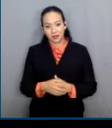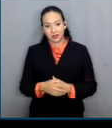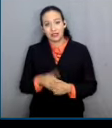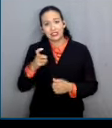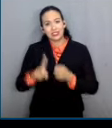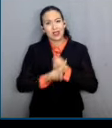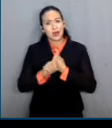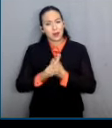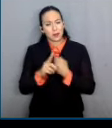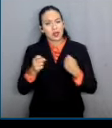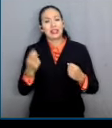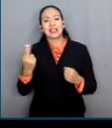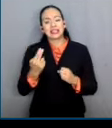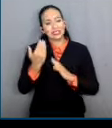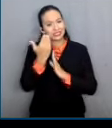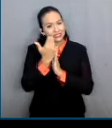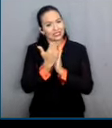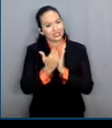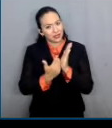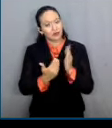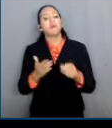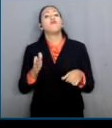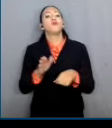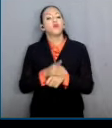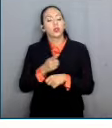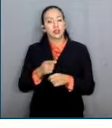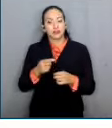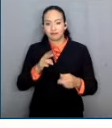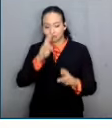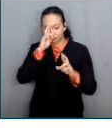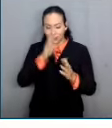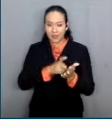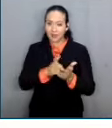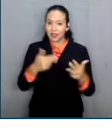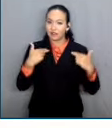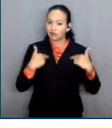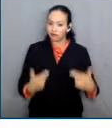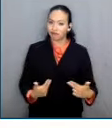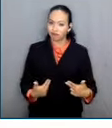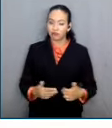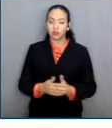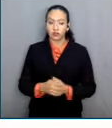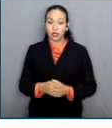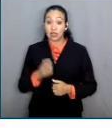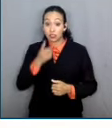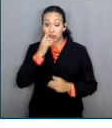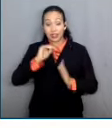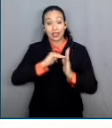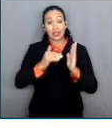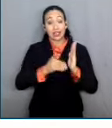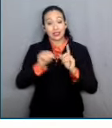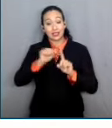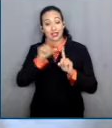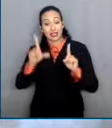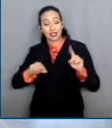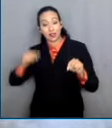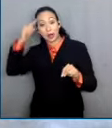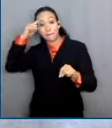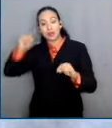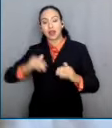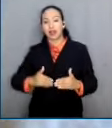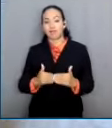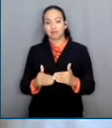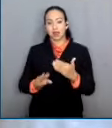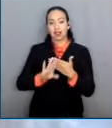reducirse desde una perspectiva de derechos humanos tal como lo plantea la Estrategia Nacional para la Prevención del Embarazo en Adolescentes.